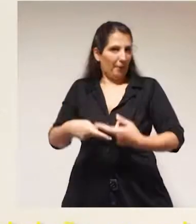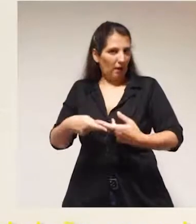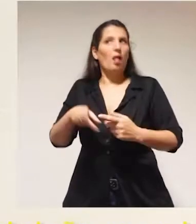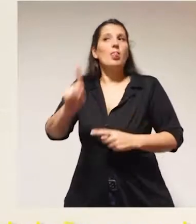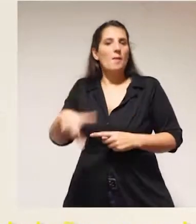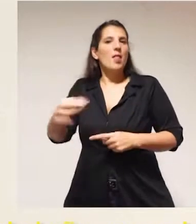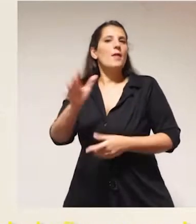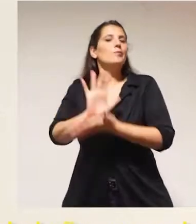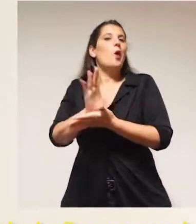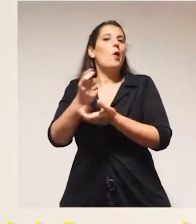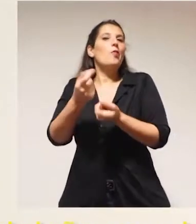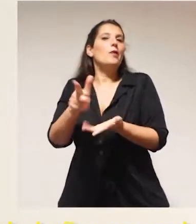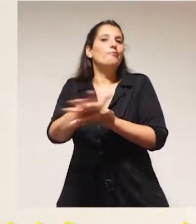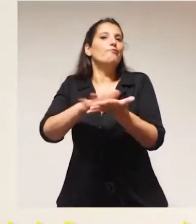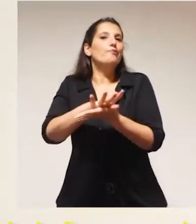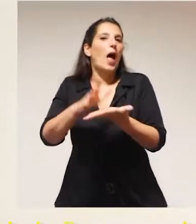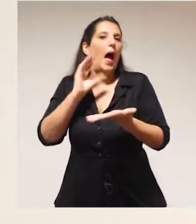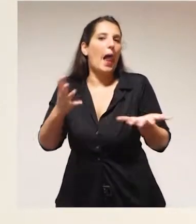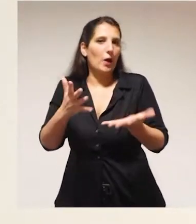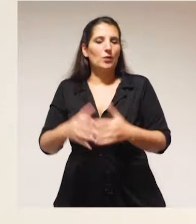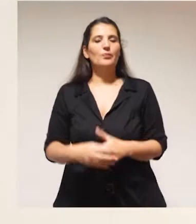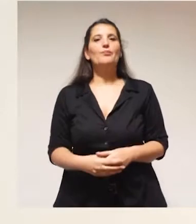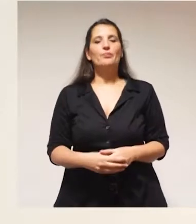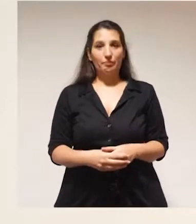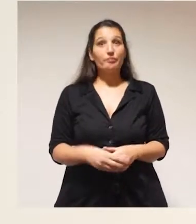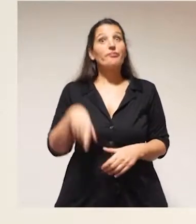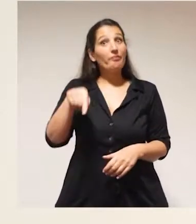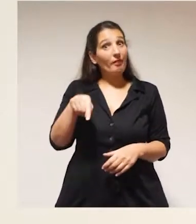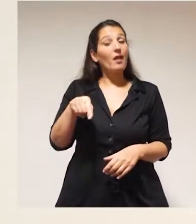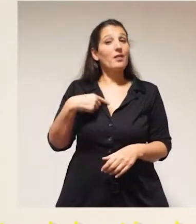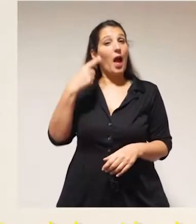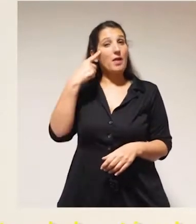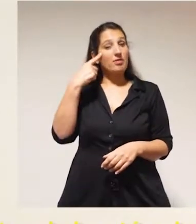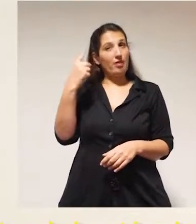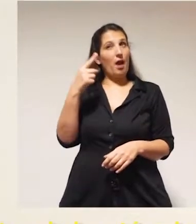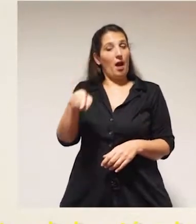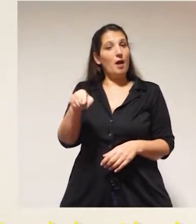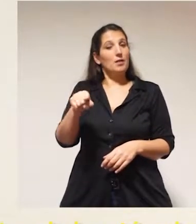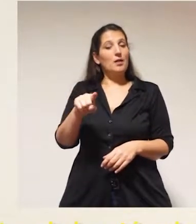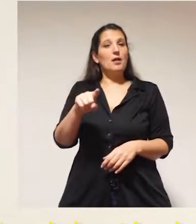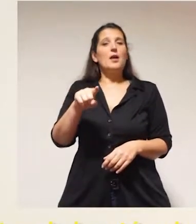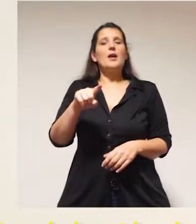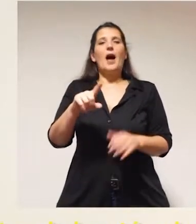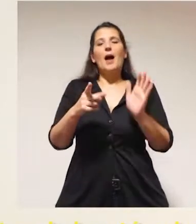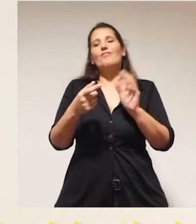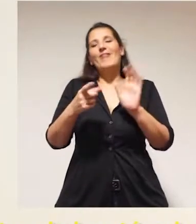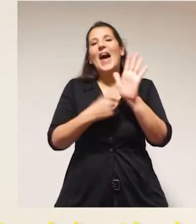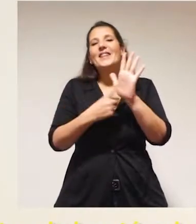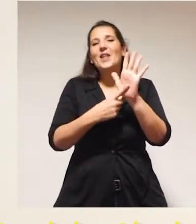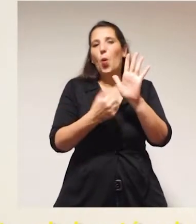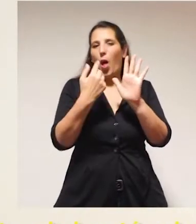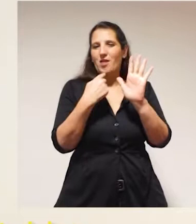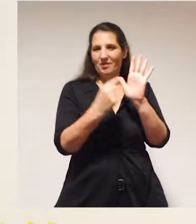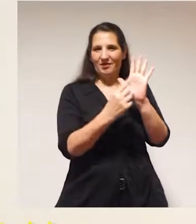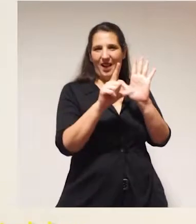o a cesar en su realización y reparar el daño moral y material ocasionados. Esta conceptualización, o la primera parte del